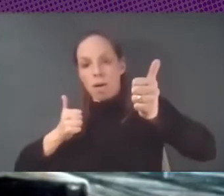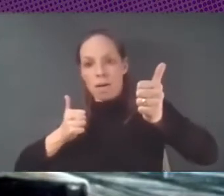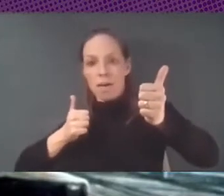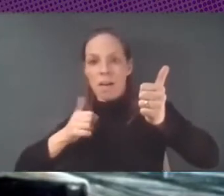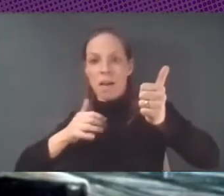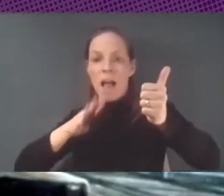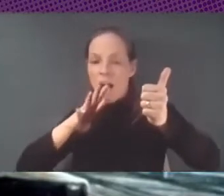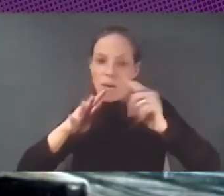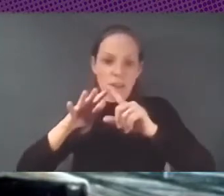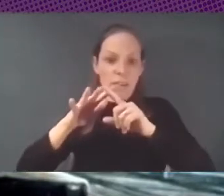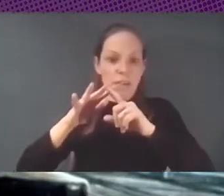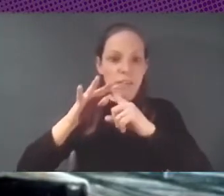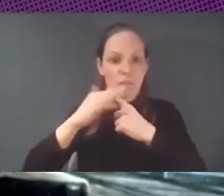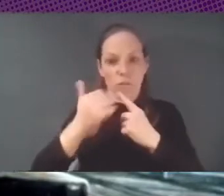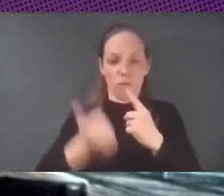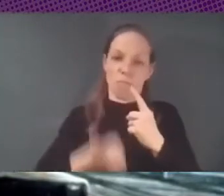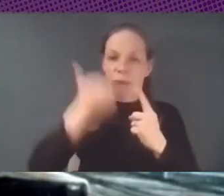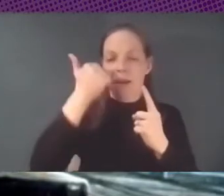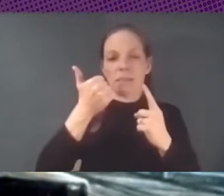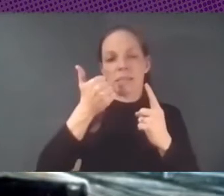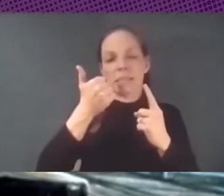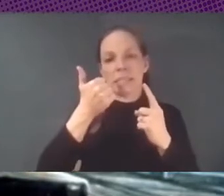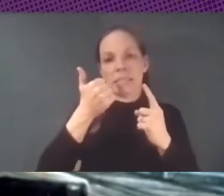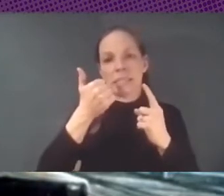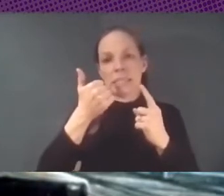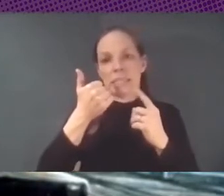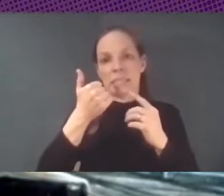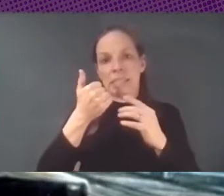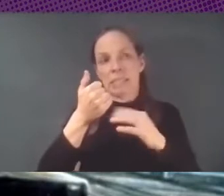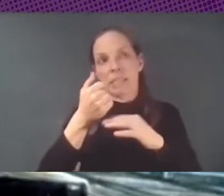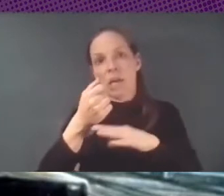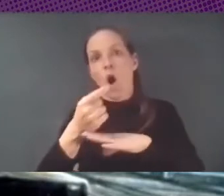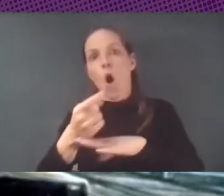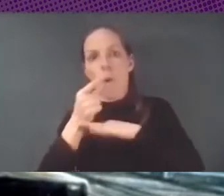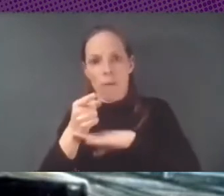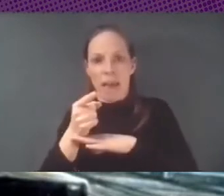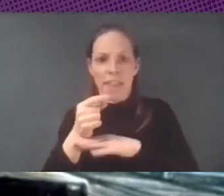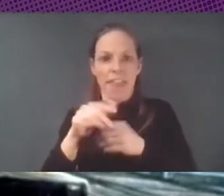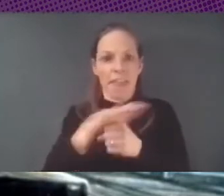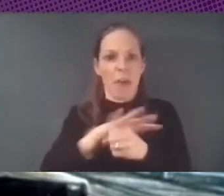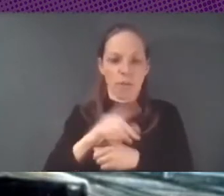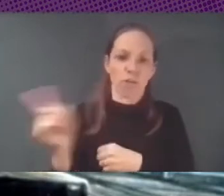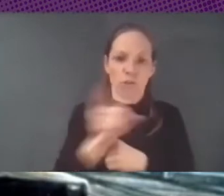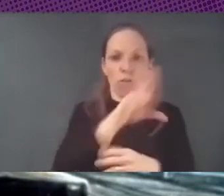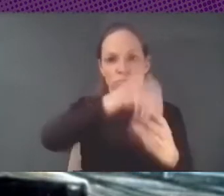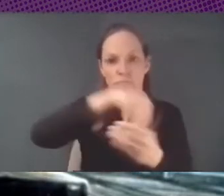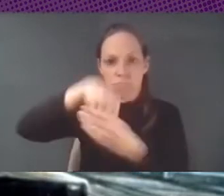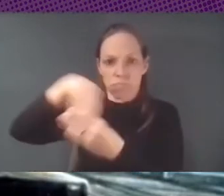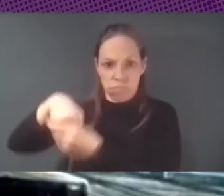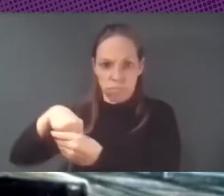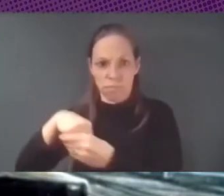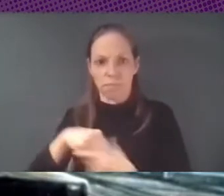coercion una forma más obligada de estar en todos los ámbitos entonces hay que preguntarse